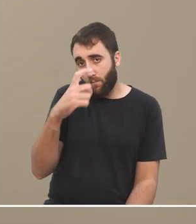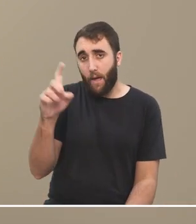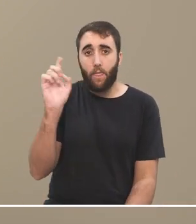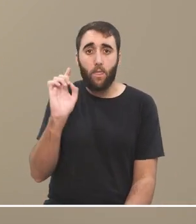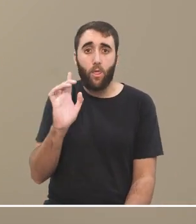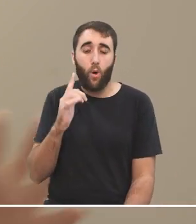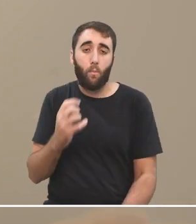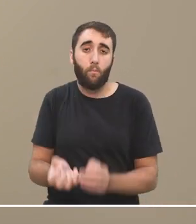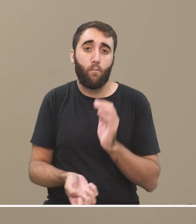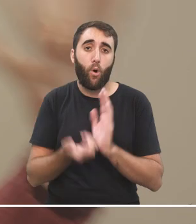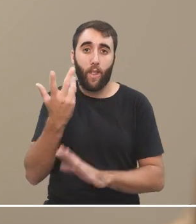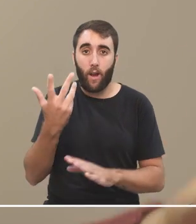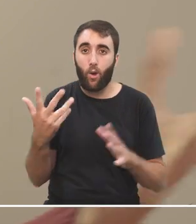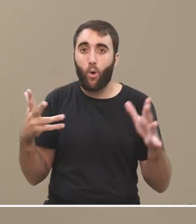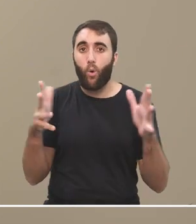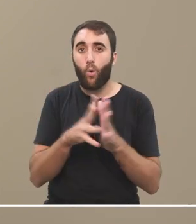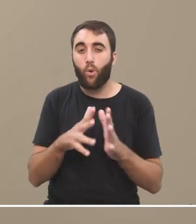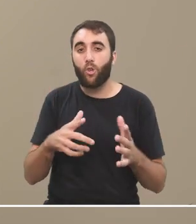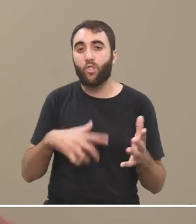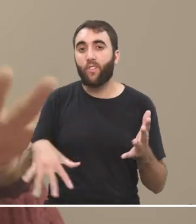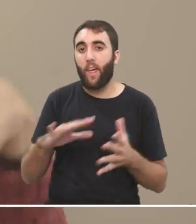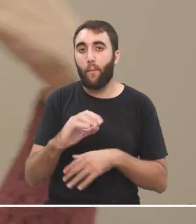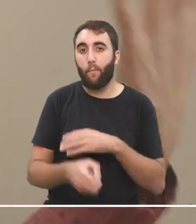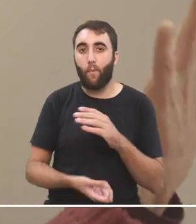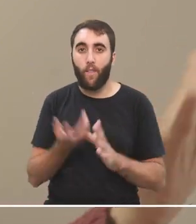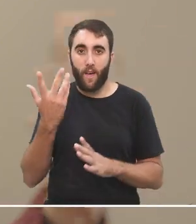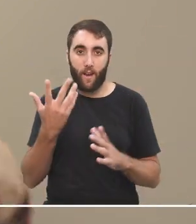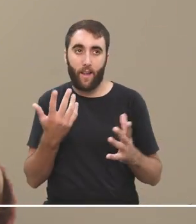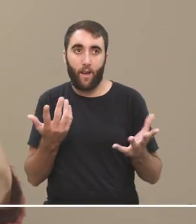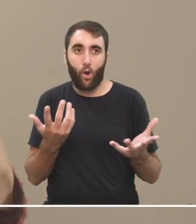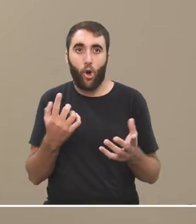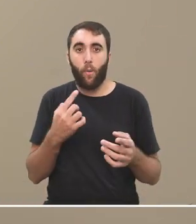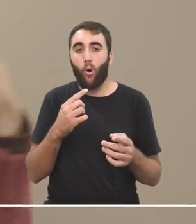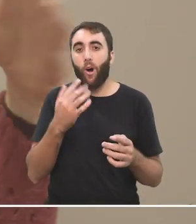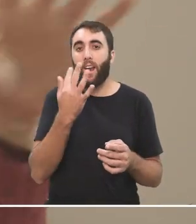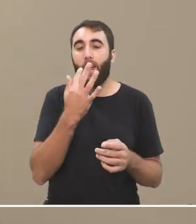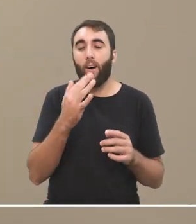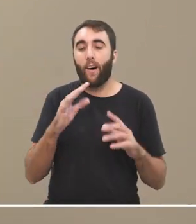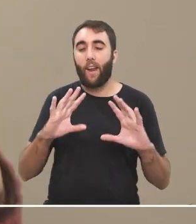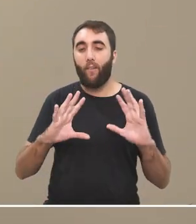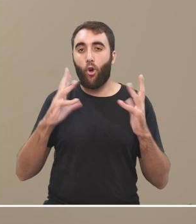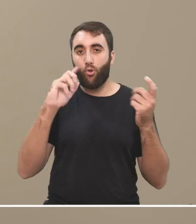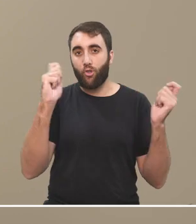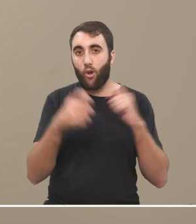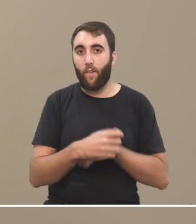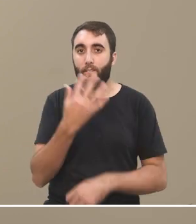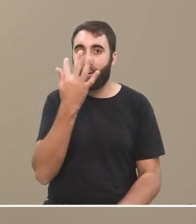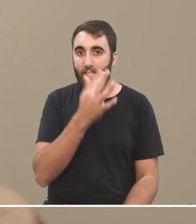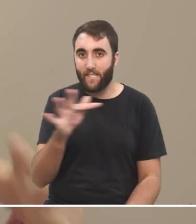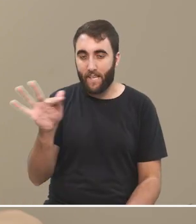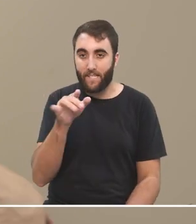un concepto moderno nace junto con la sociedad moderna digamos como hito la revolución francesa ¿no? el